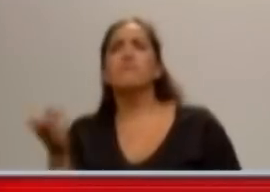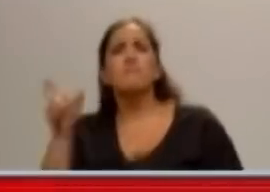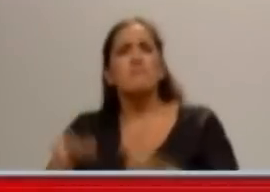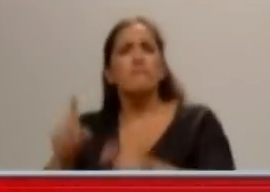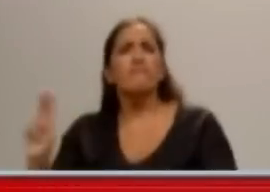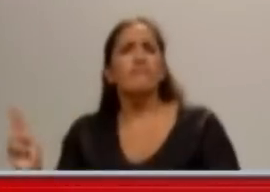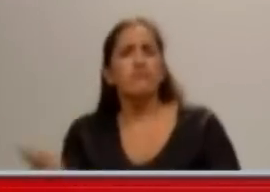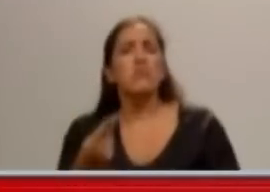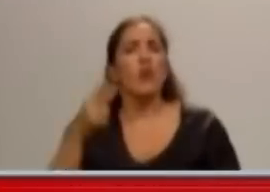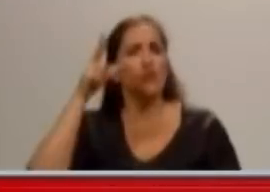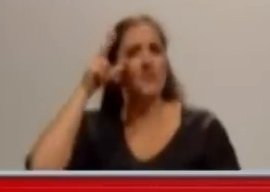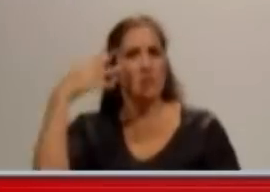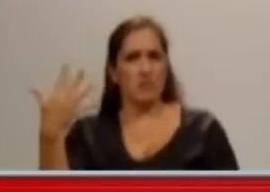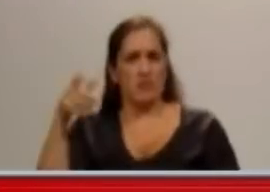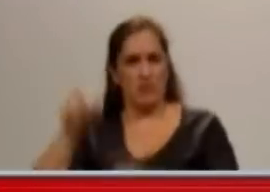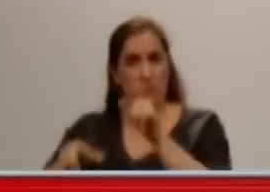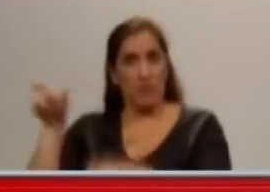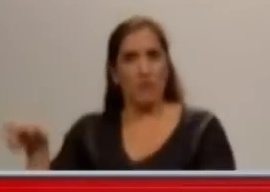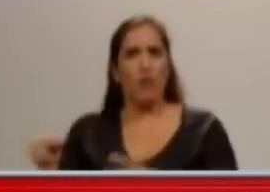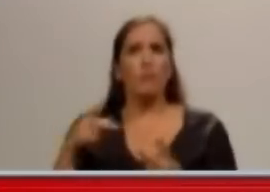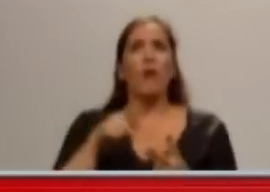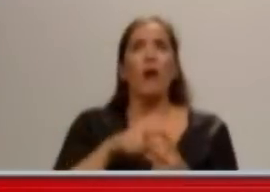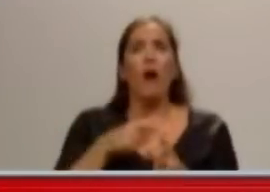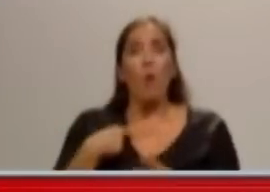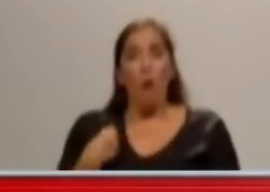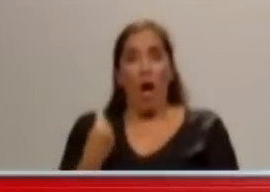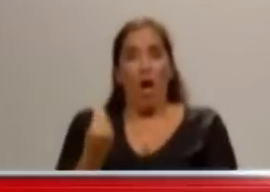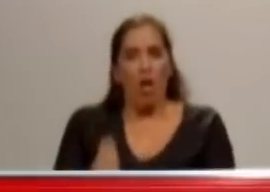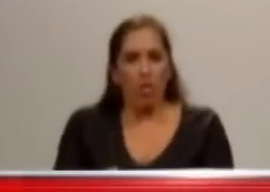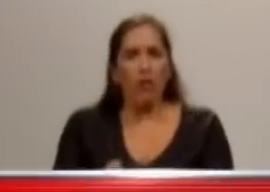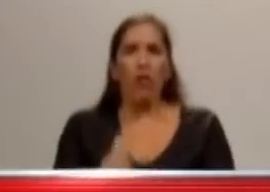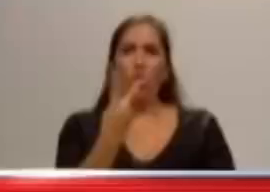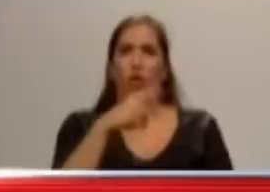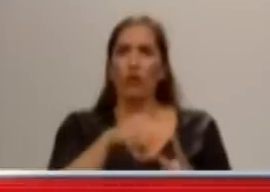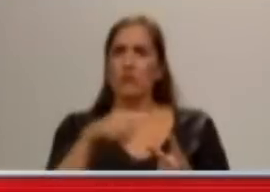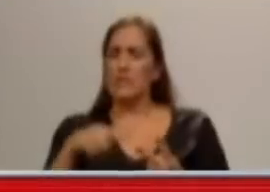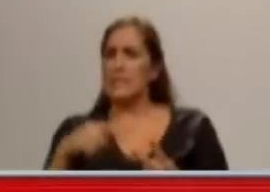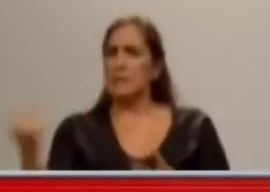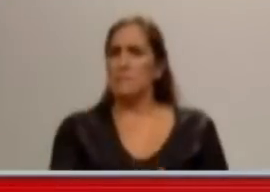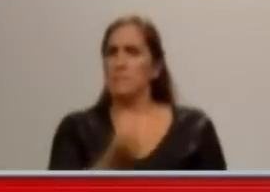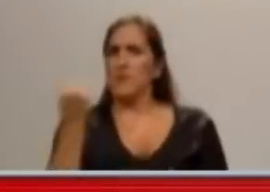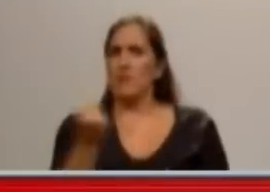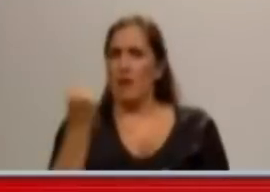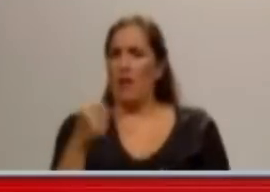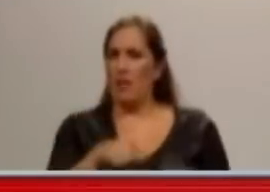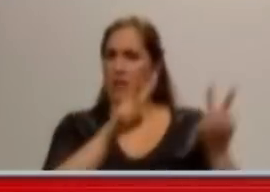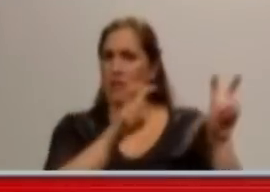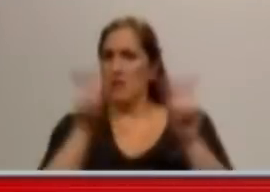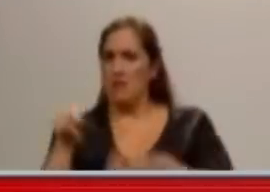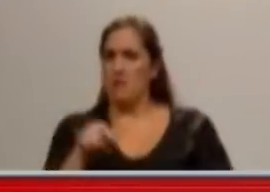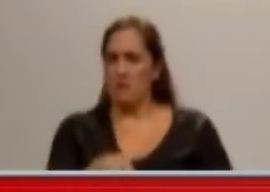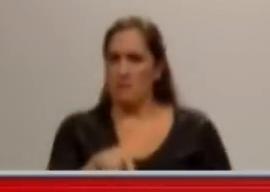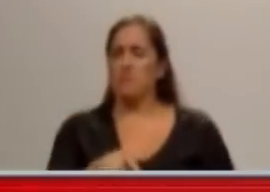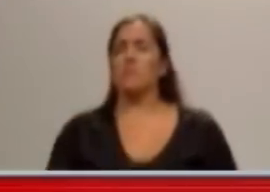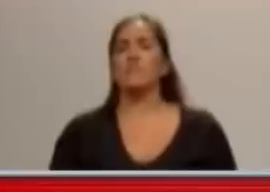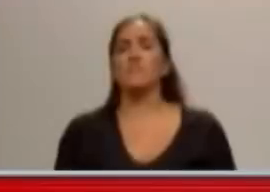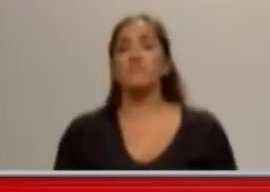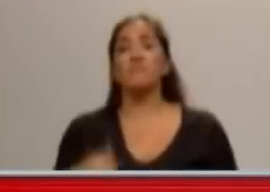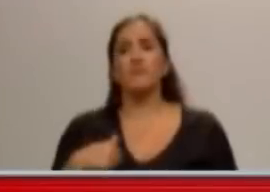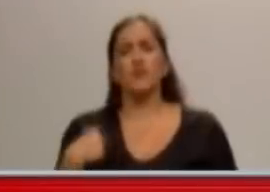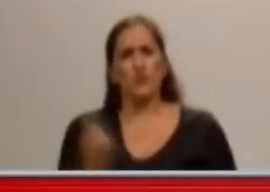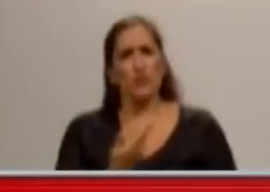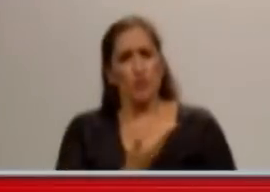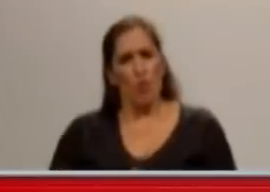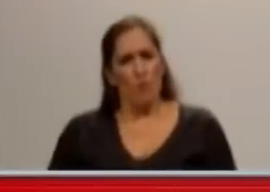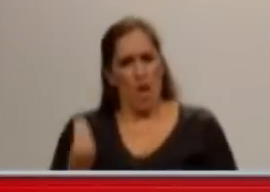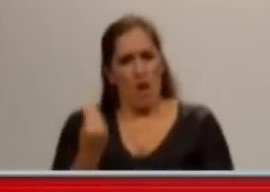No le van a dar los tiempos a este gobierno para implementar lo que significa el profundo cambio, que claro que hay que hacerlo, y que por supuesto,